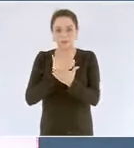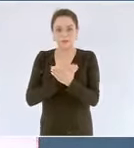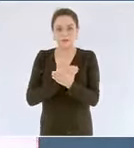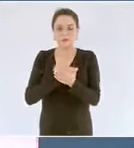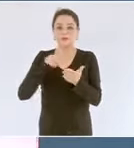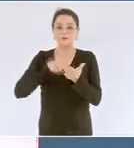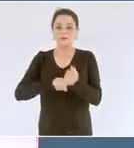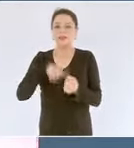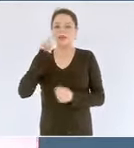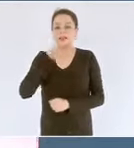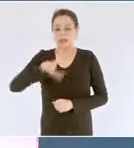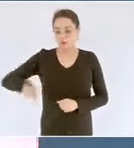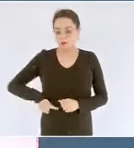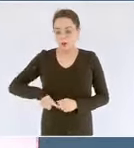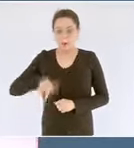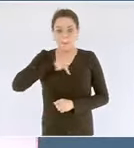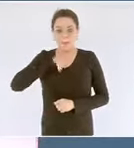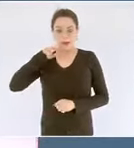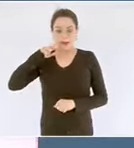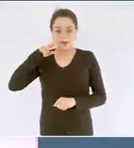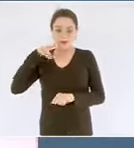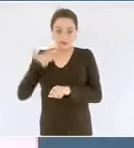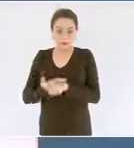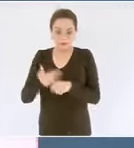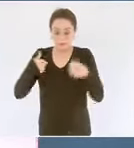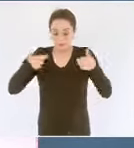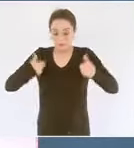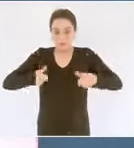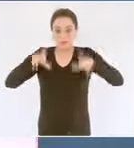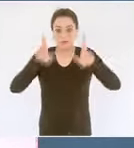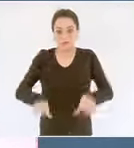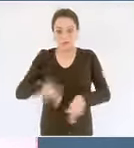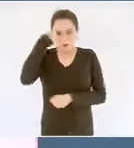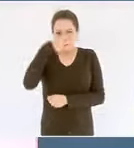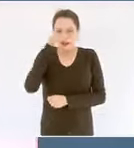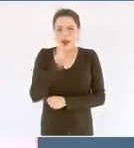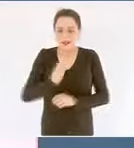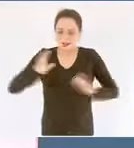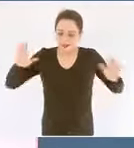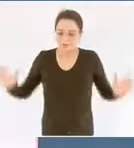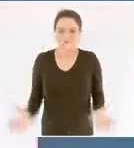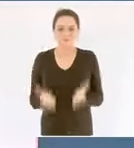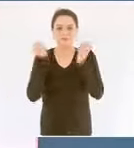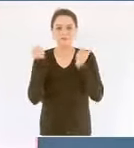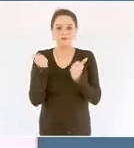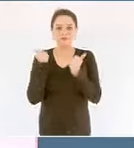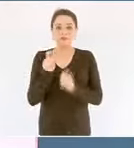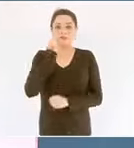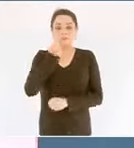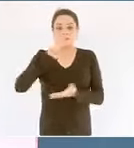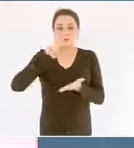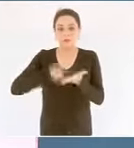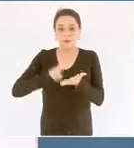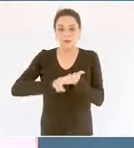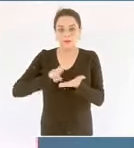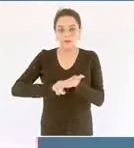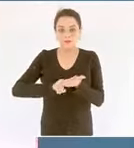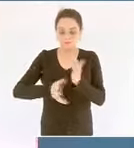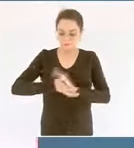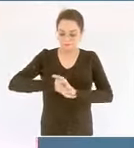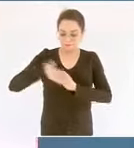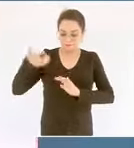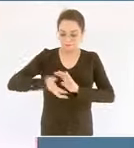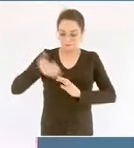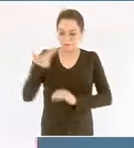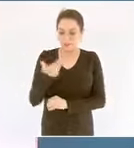para rescatar la industria de los hidrocarburos en beneficio